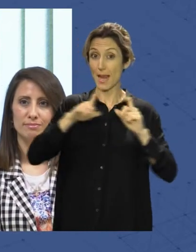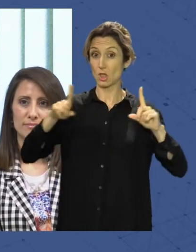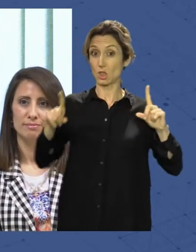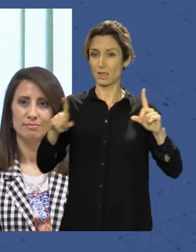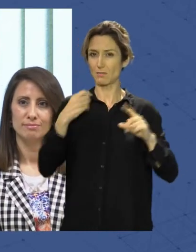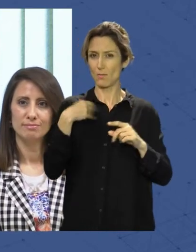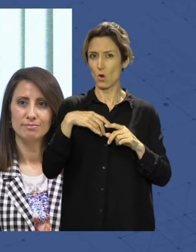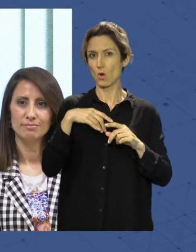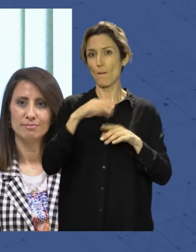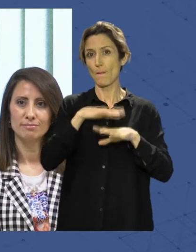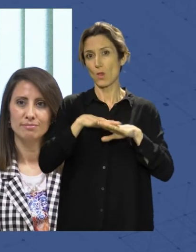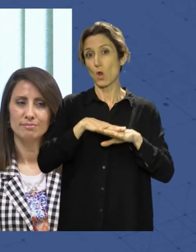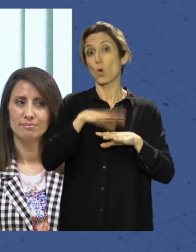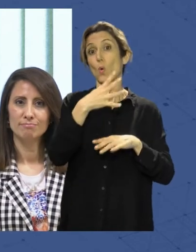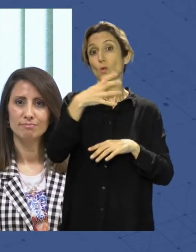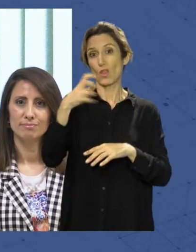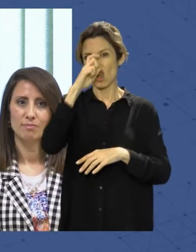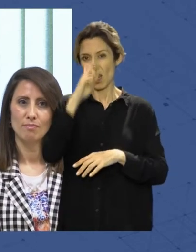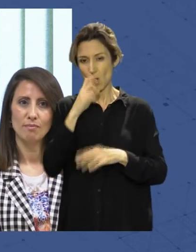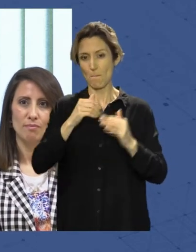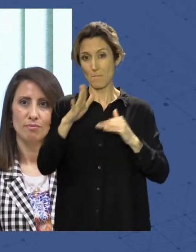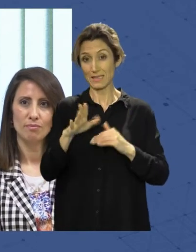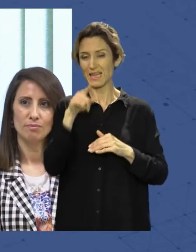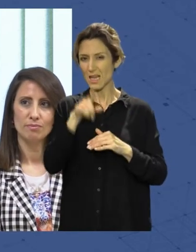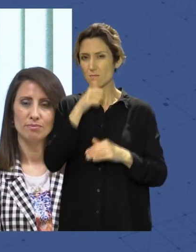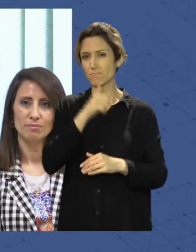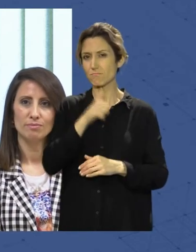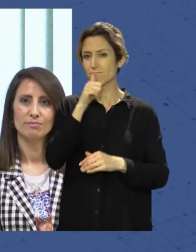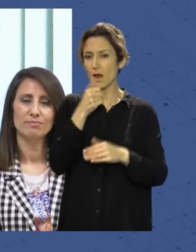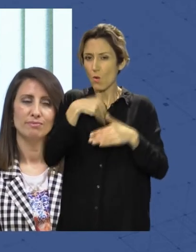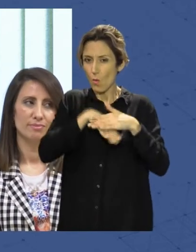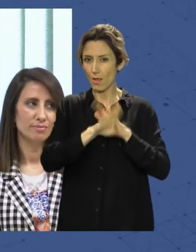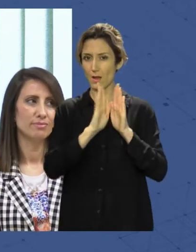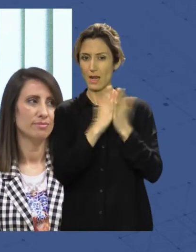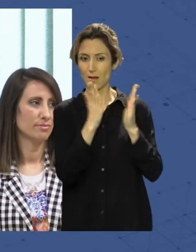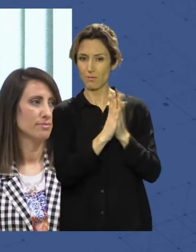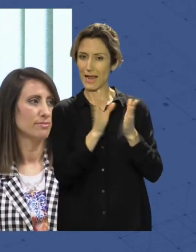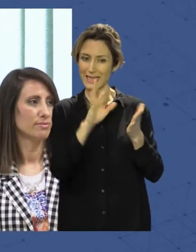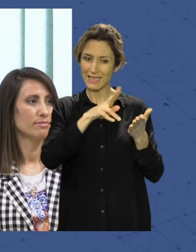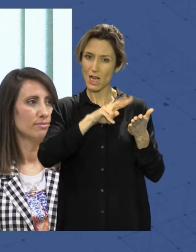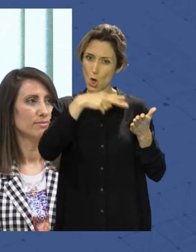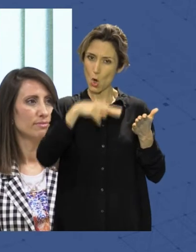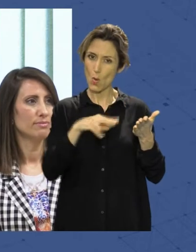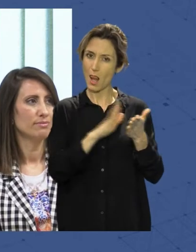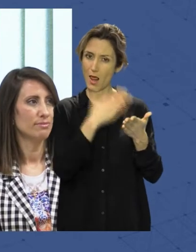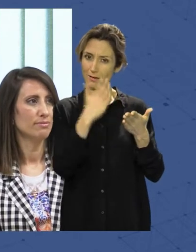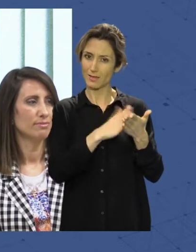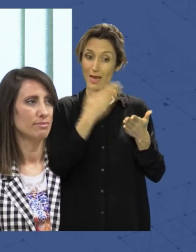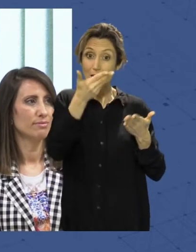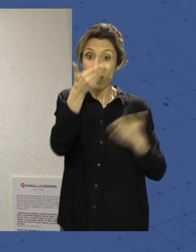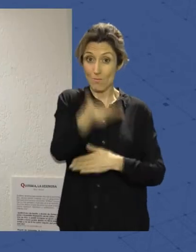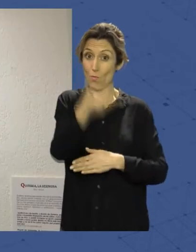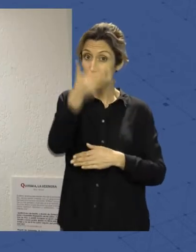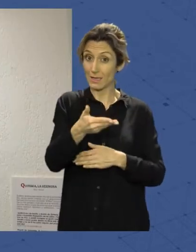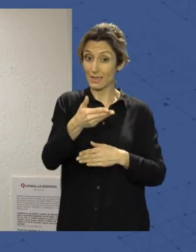perdón, de 400 años, han estado pacientemente encerrados en la novela más importante de todos los tiempos.